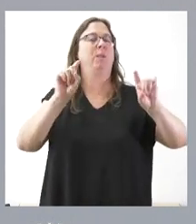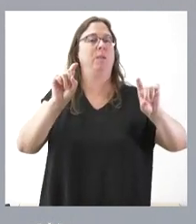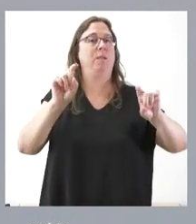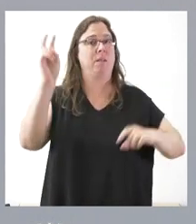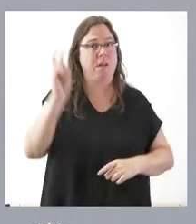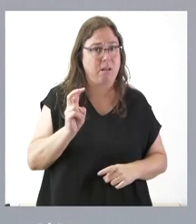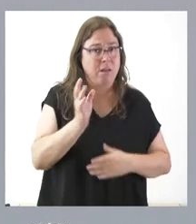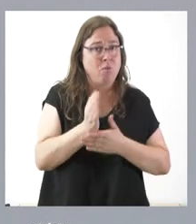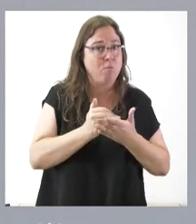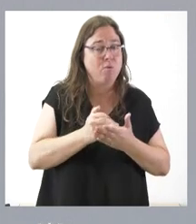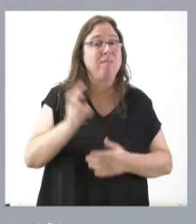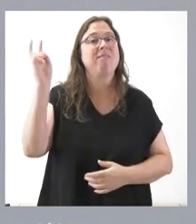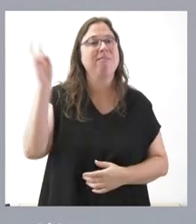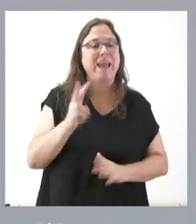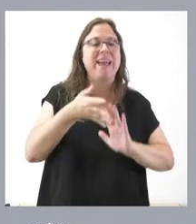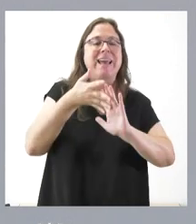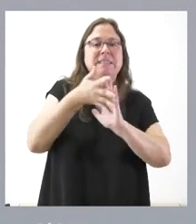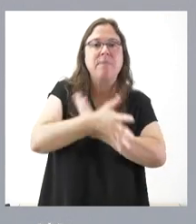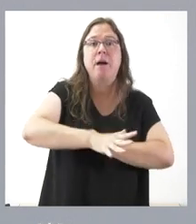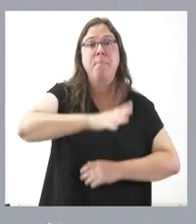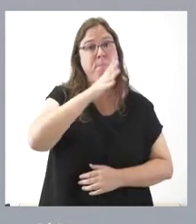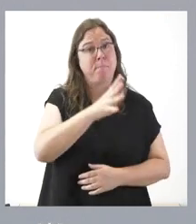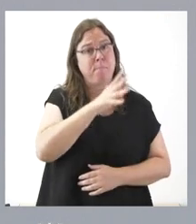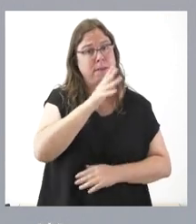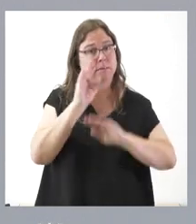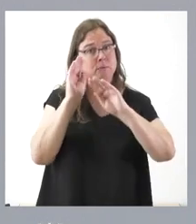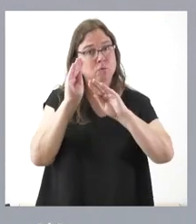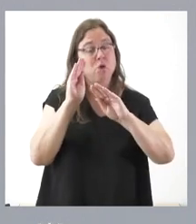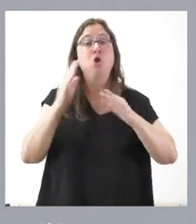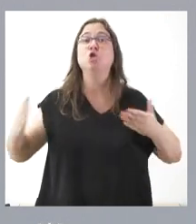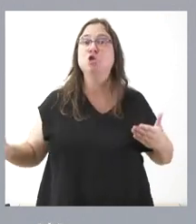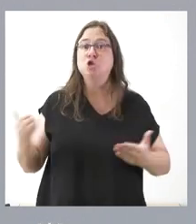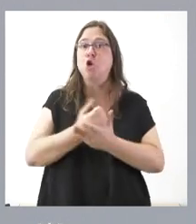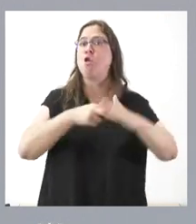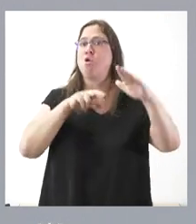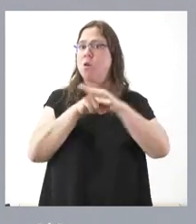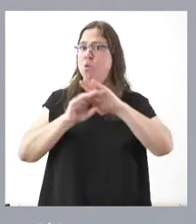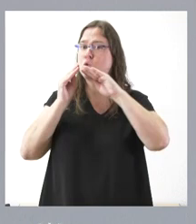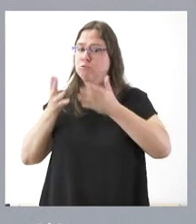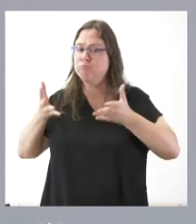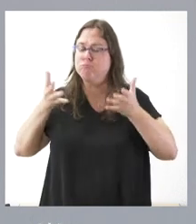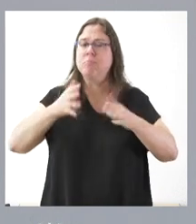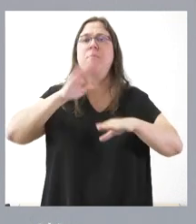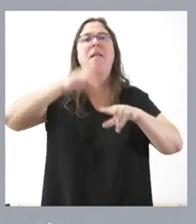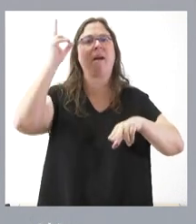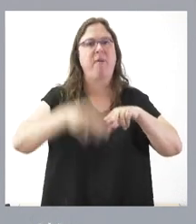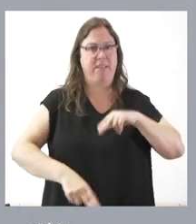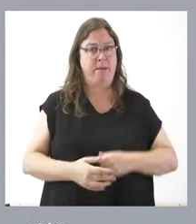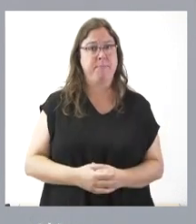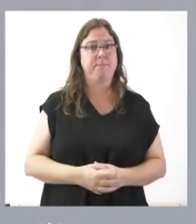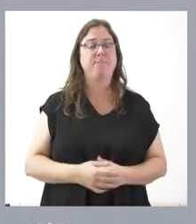explique lo que está pasando y ponga todos los medios para que eso no vuelva a ocurrir.